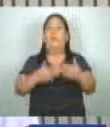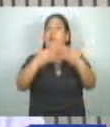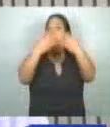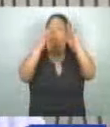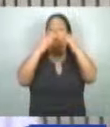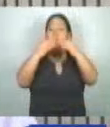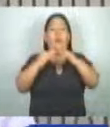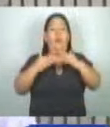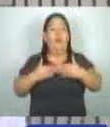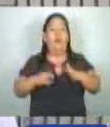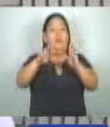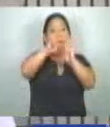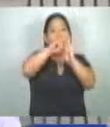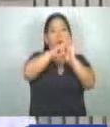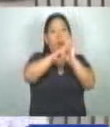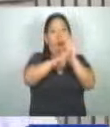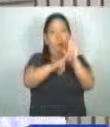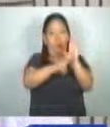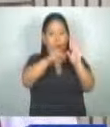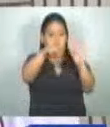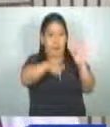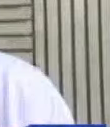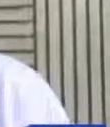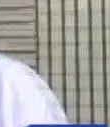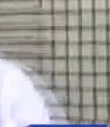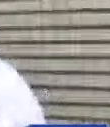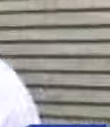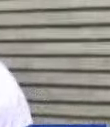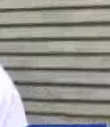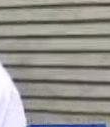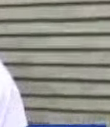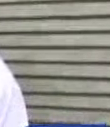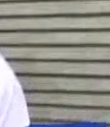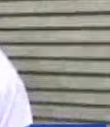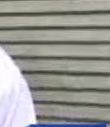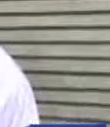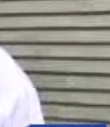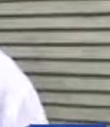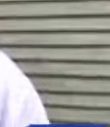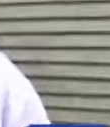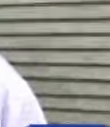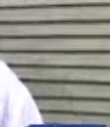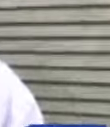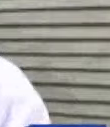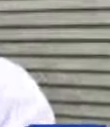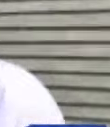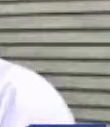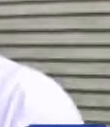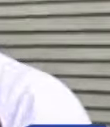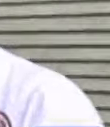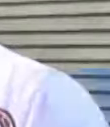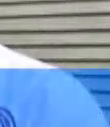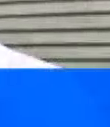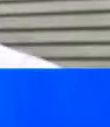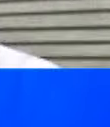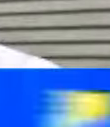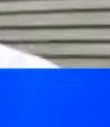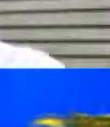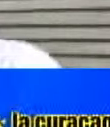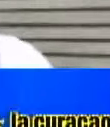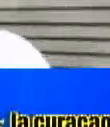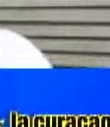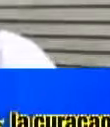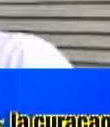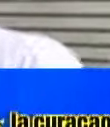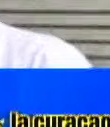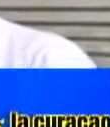a las del médico salvadoreño. No hay transparencia en información porque ahorita se ha pronunciado el señor ministro o